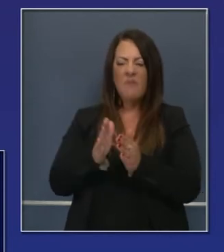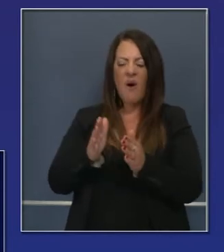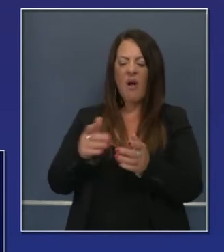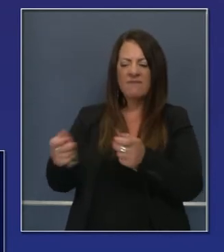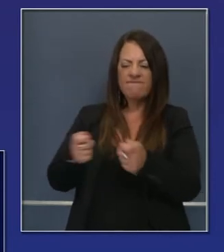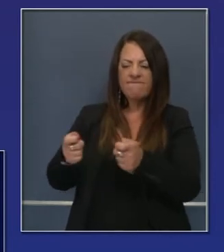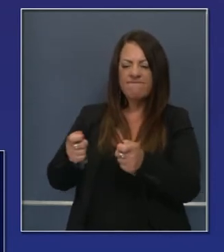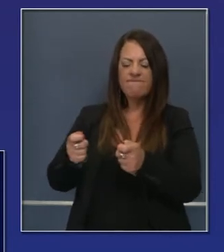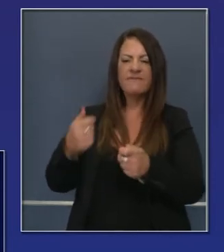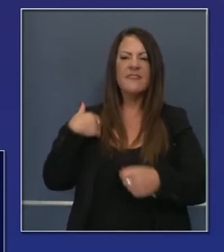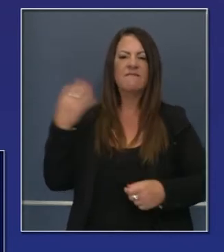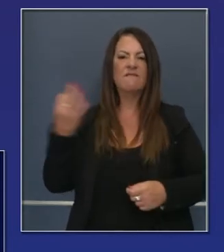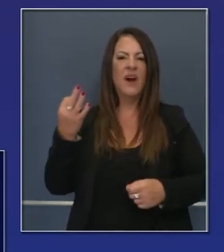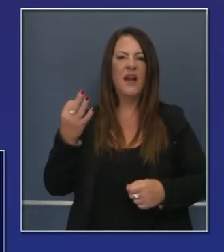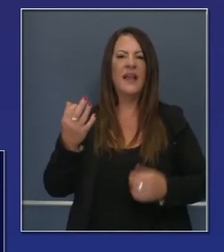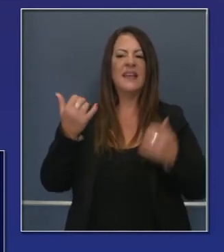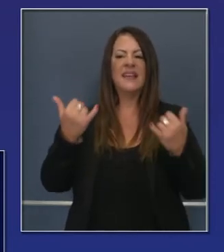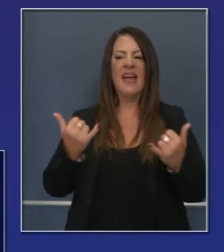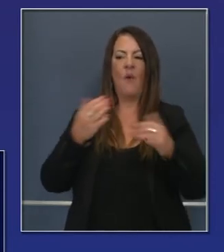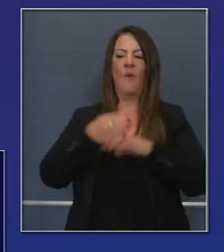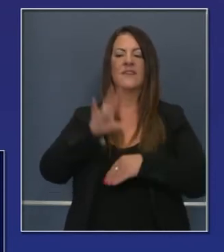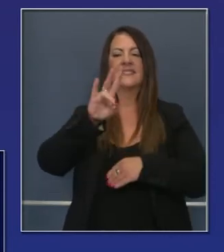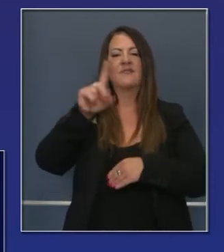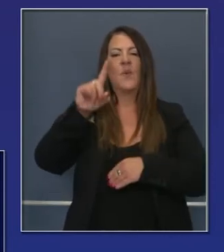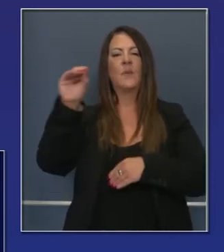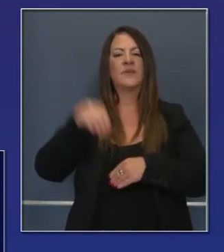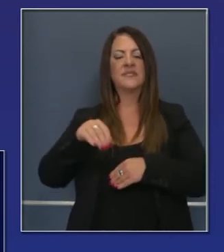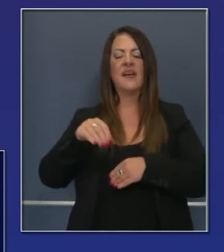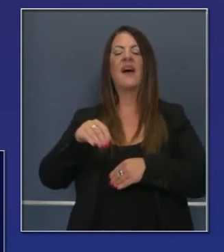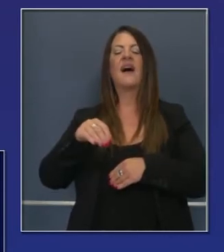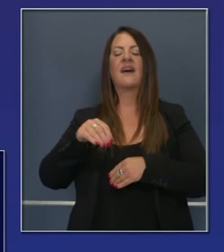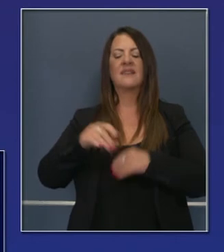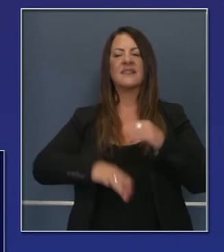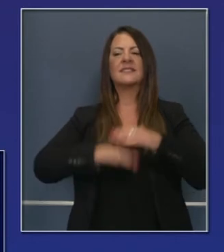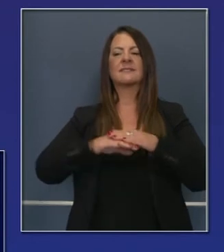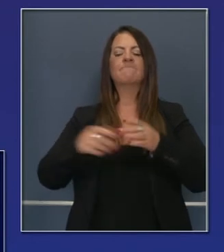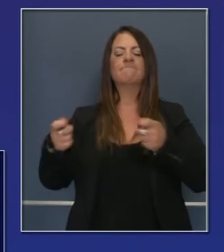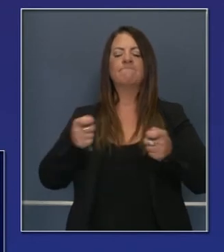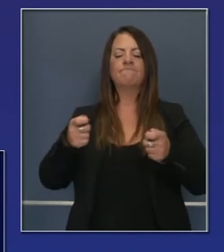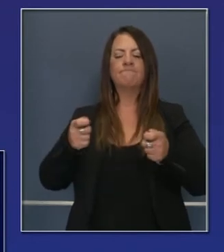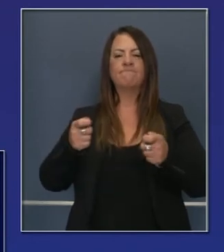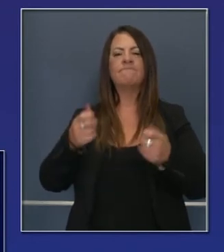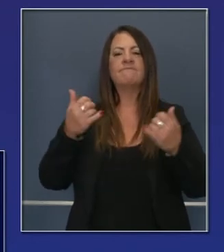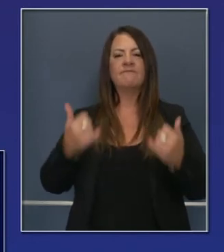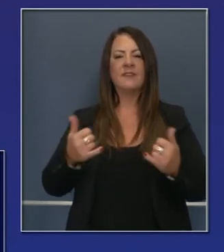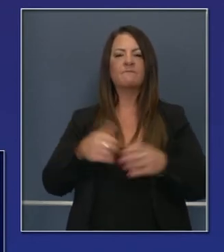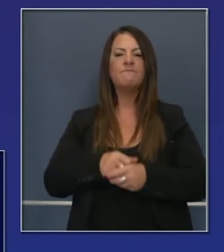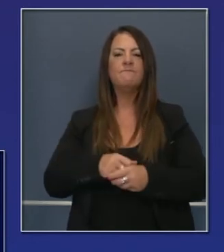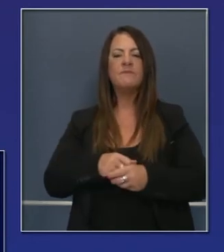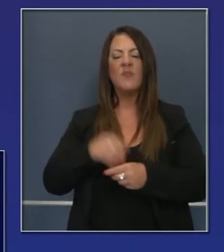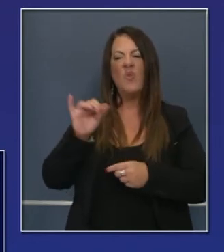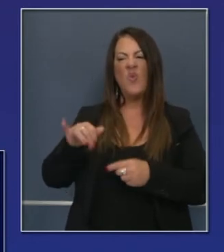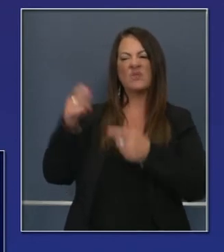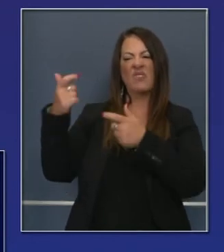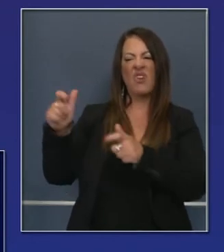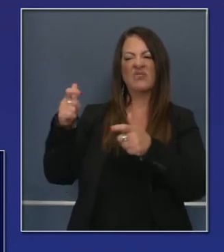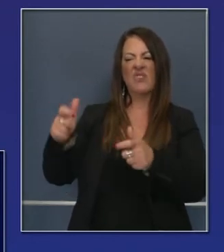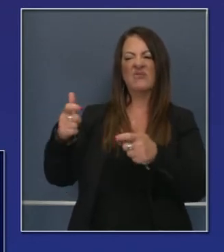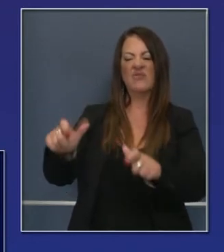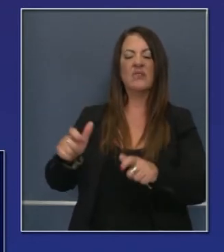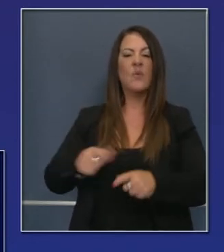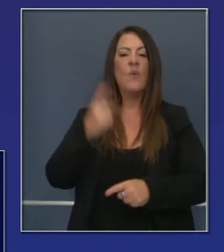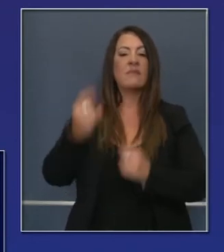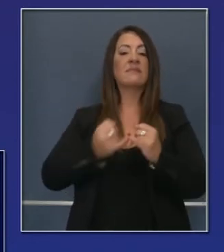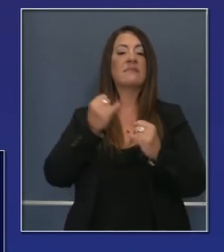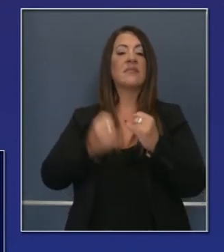viernes en un 30 por ciento. Ahora más de 70 por ciento ha sido contenido. De modo que son los incendios más grandes que